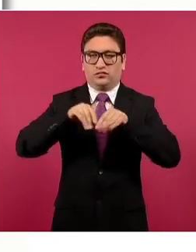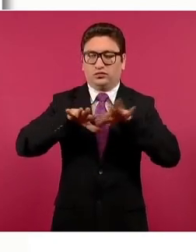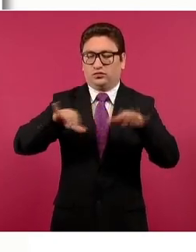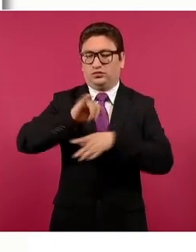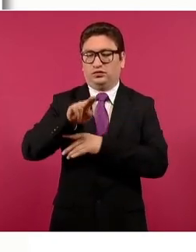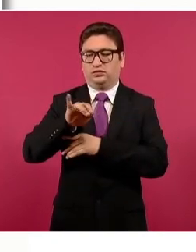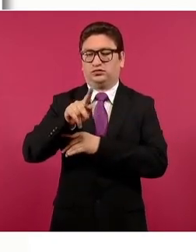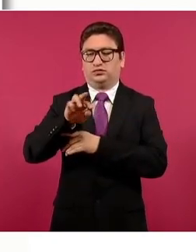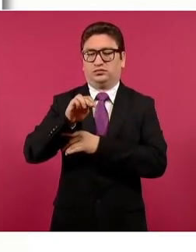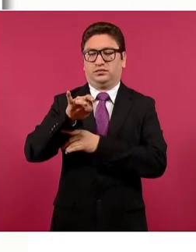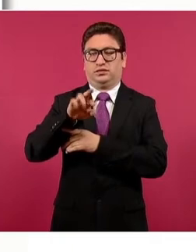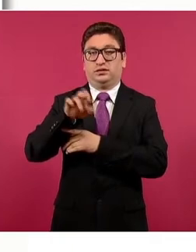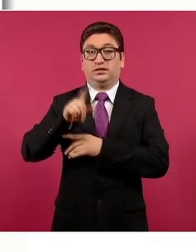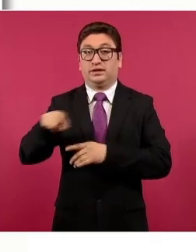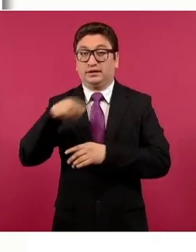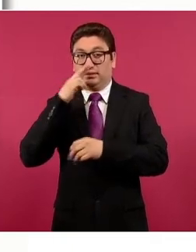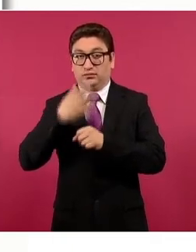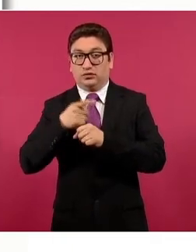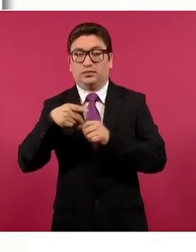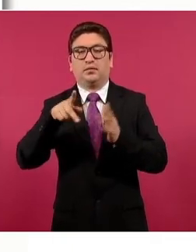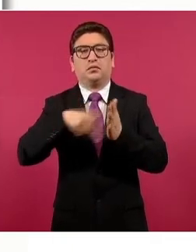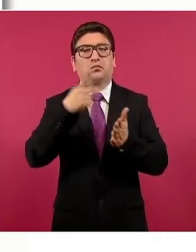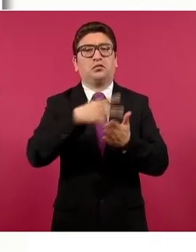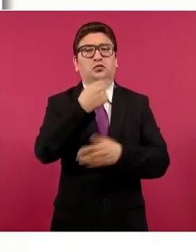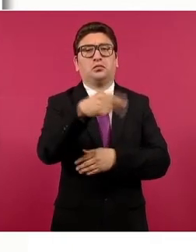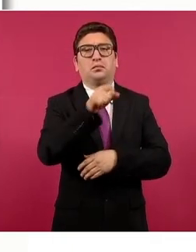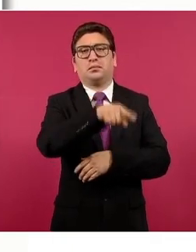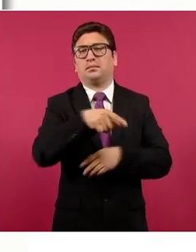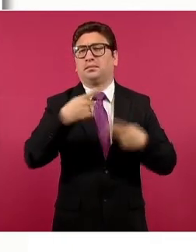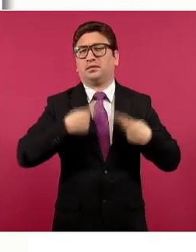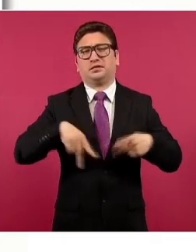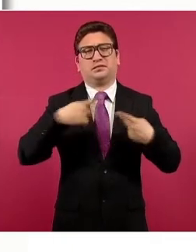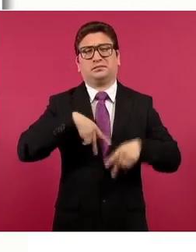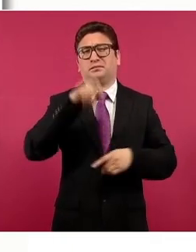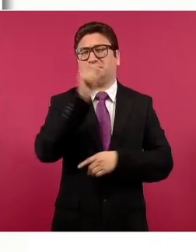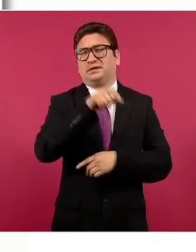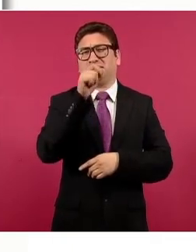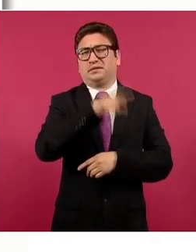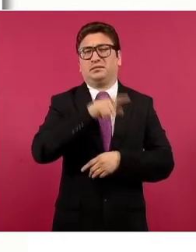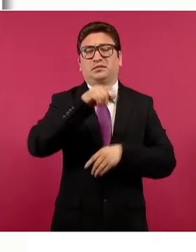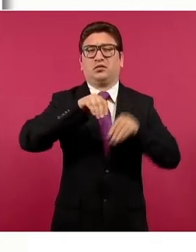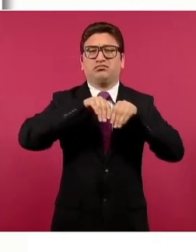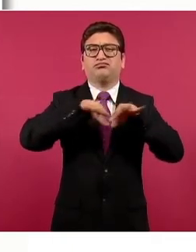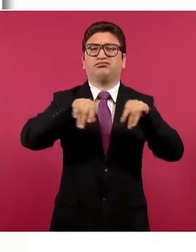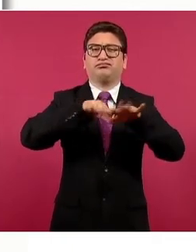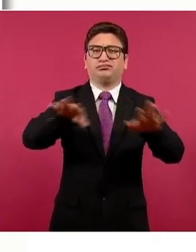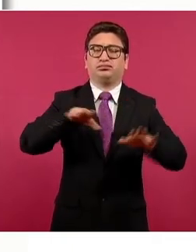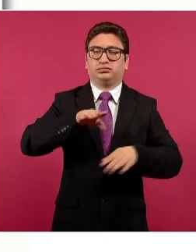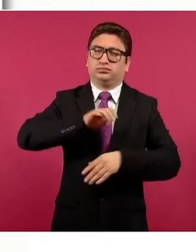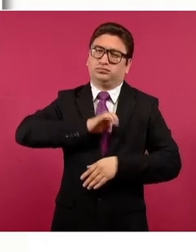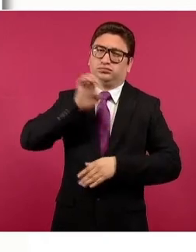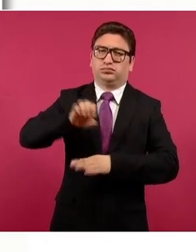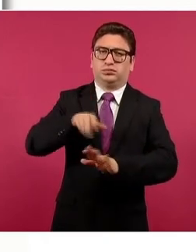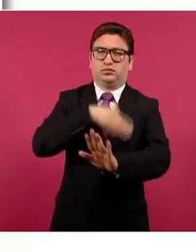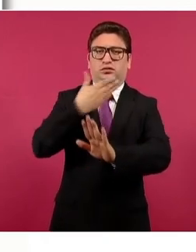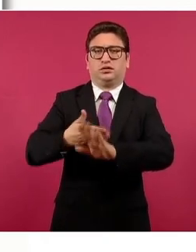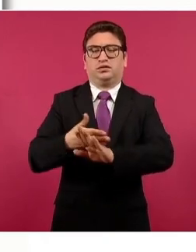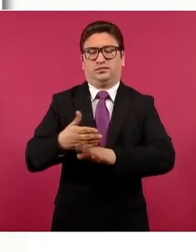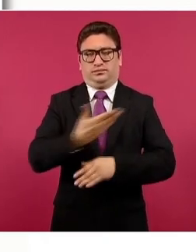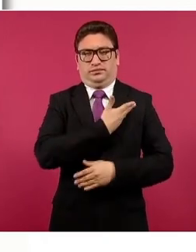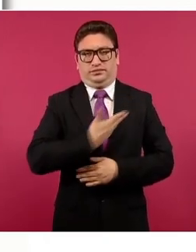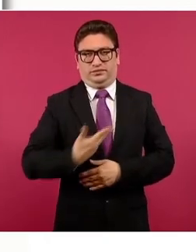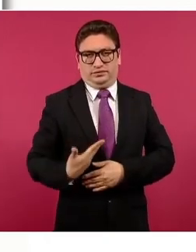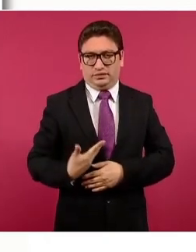mismos personajes todo el tiempo difundiendo los mismos mensajes de odio contra el presidente, los funcionarios